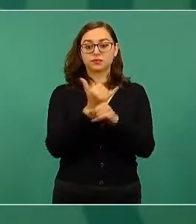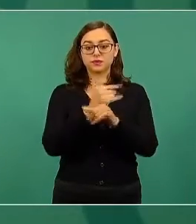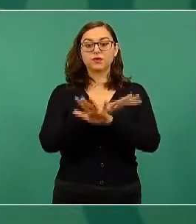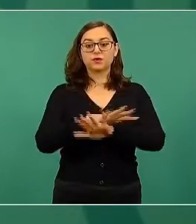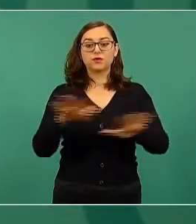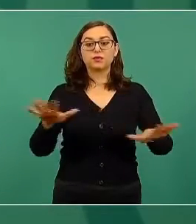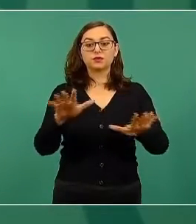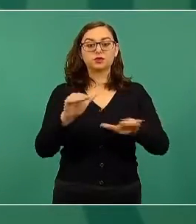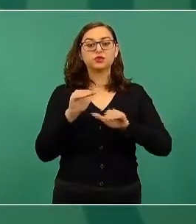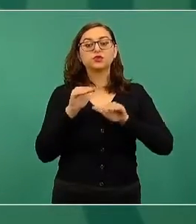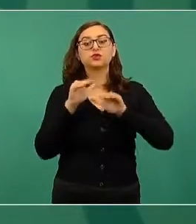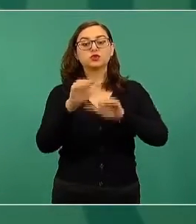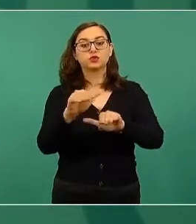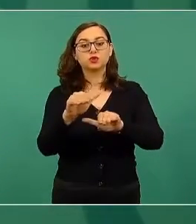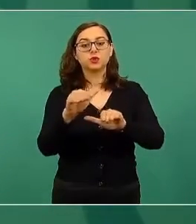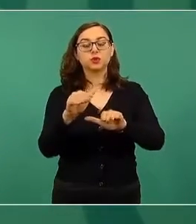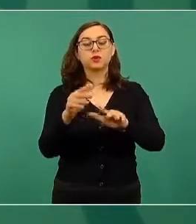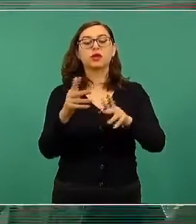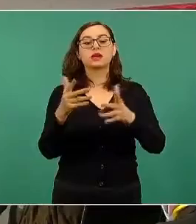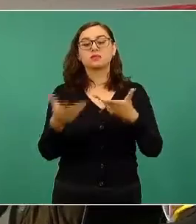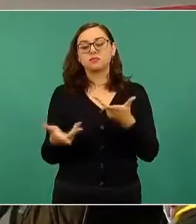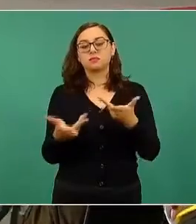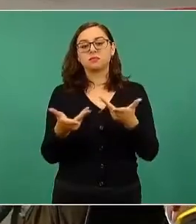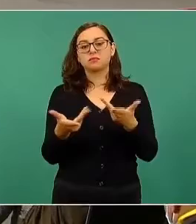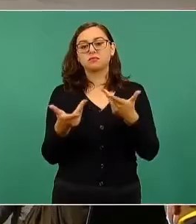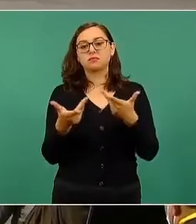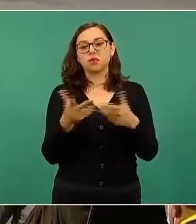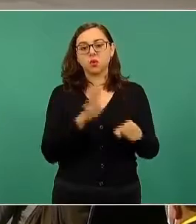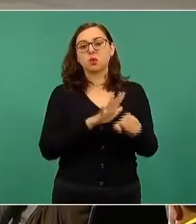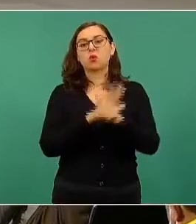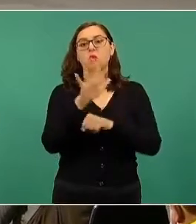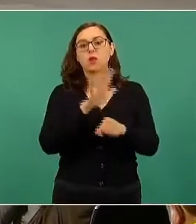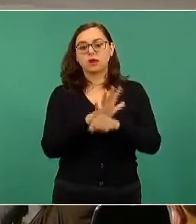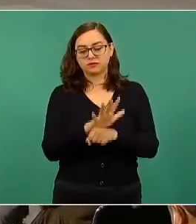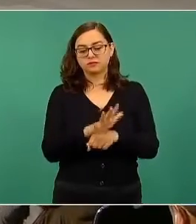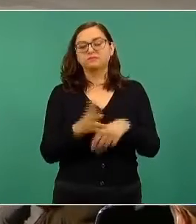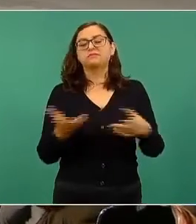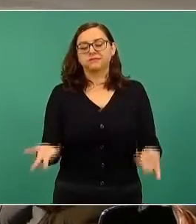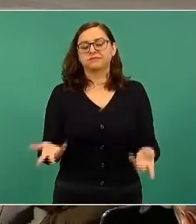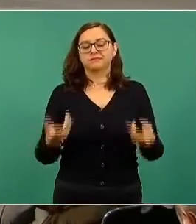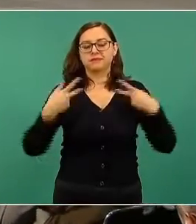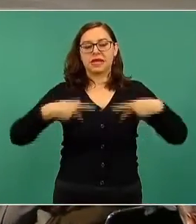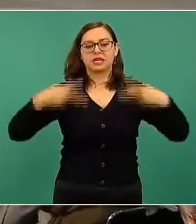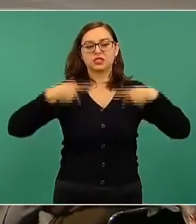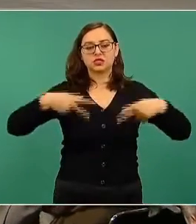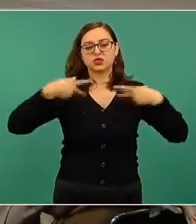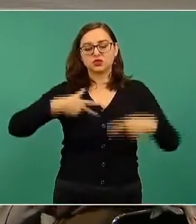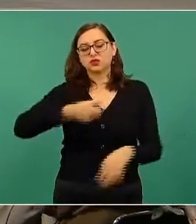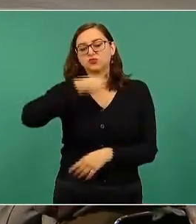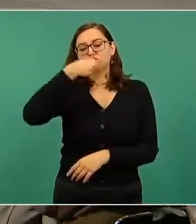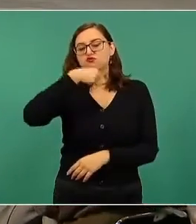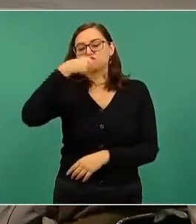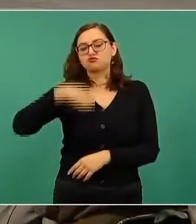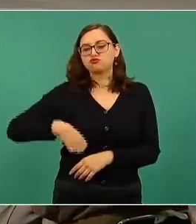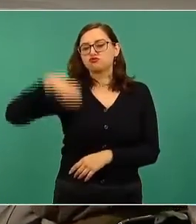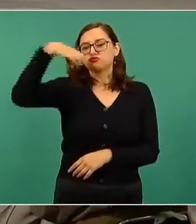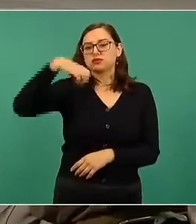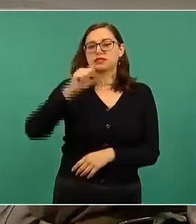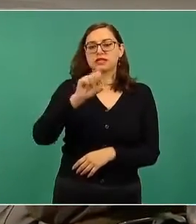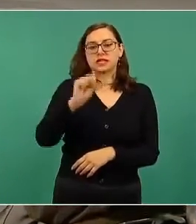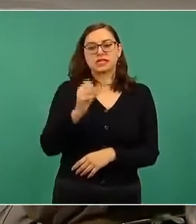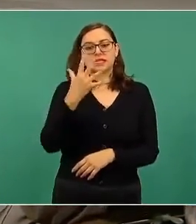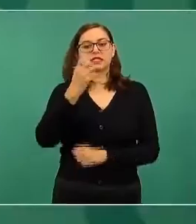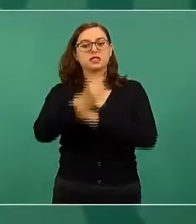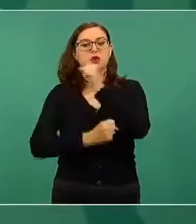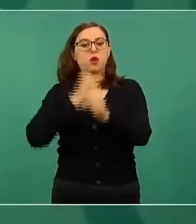sobre cómo se van a ir incorporando adultos mayores de 65 hacia